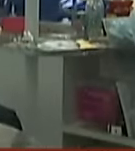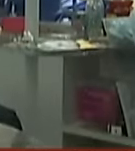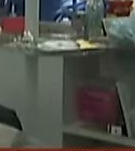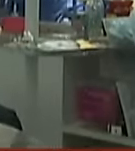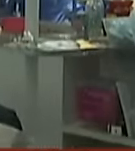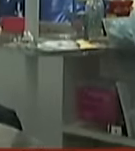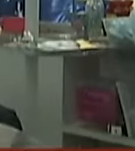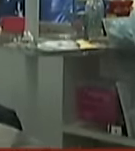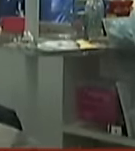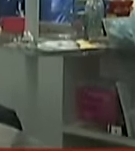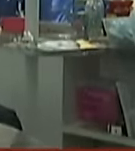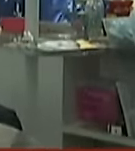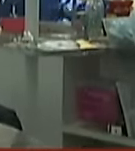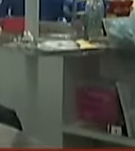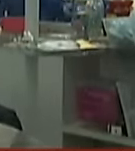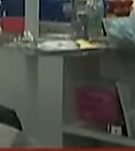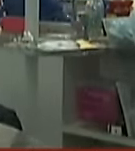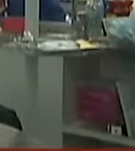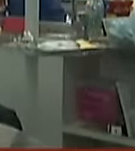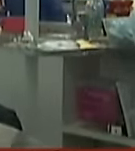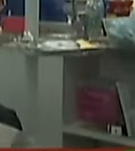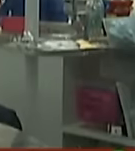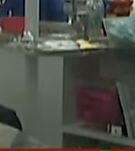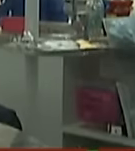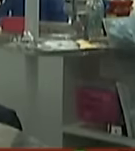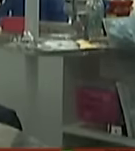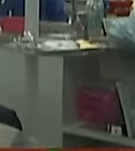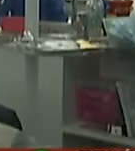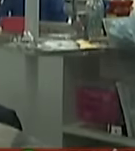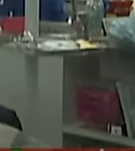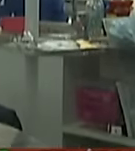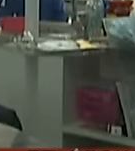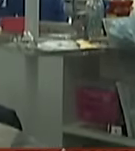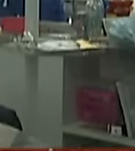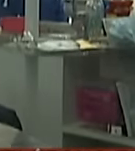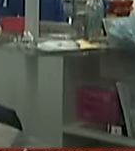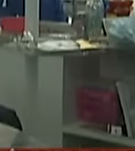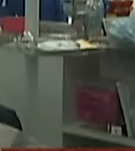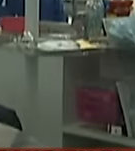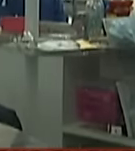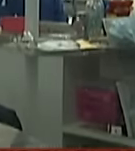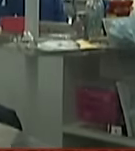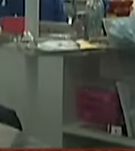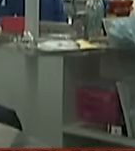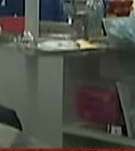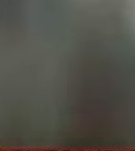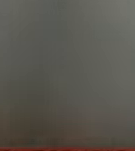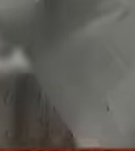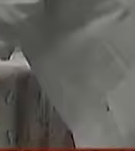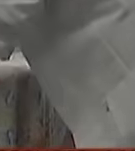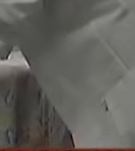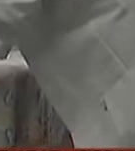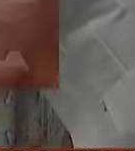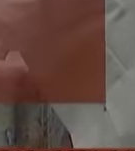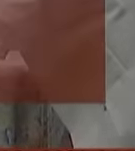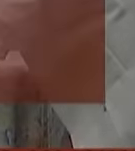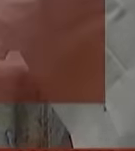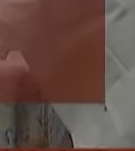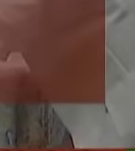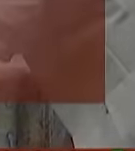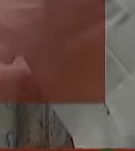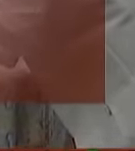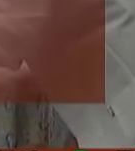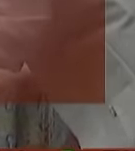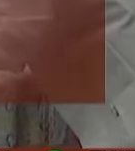todo eso entonces como dijo la chica pues las caries y todo eso yo creo que si es algo muy feo para los bebés al ingresar